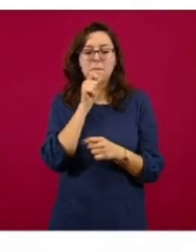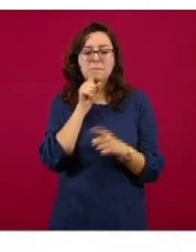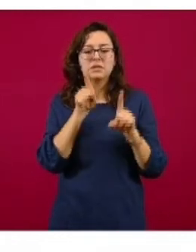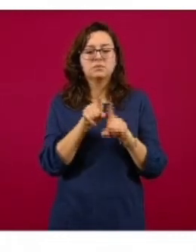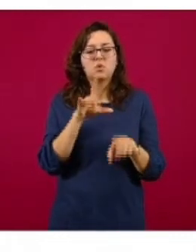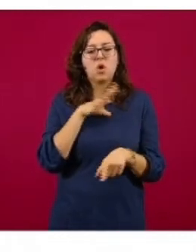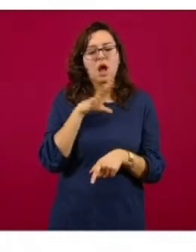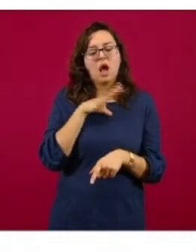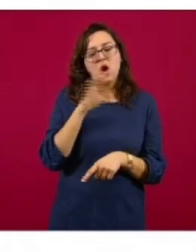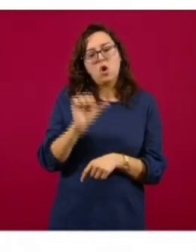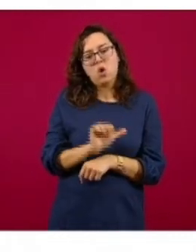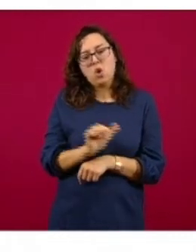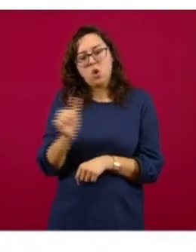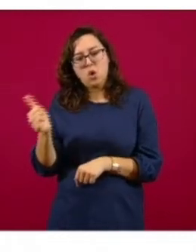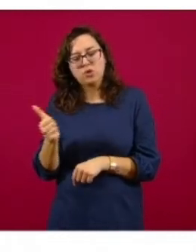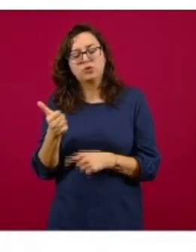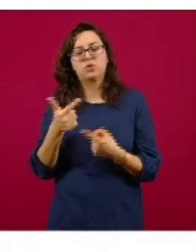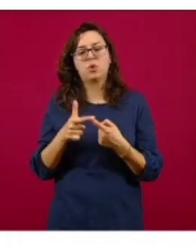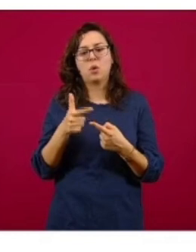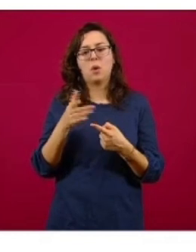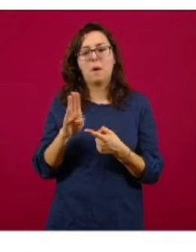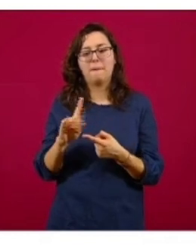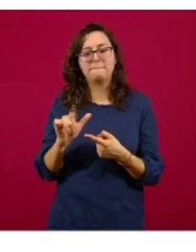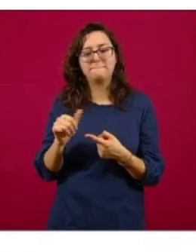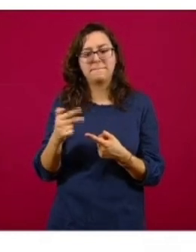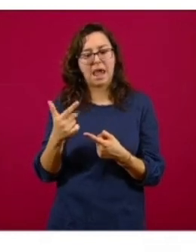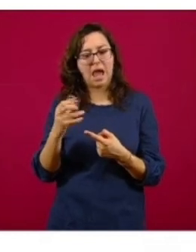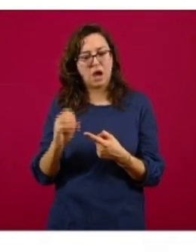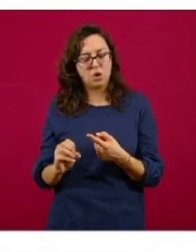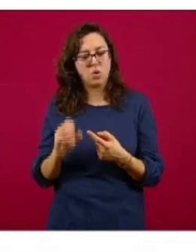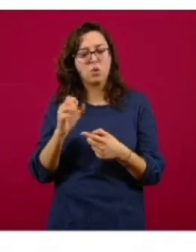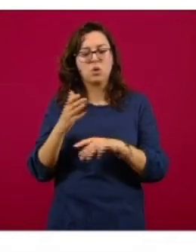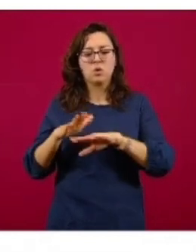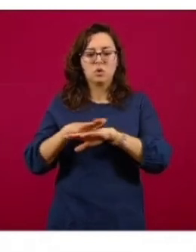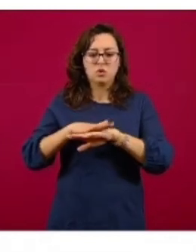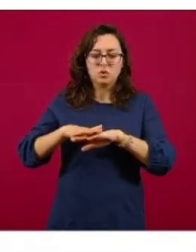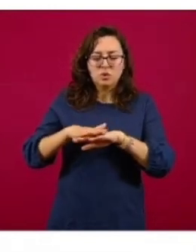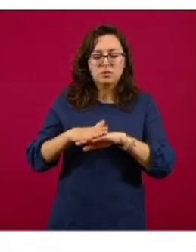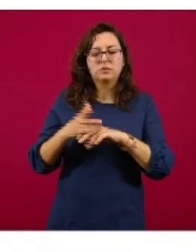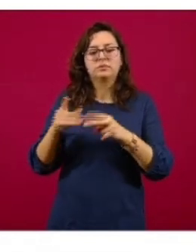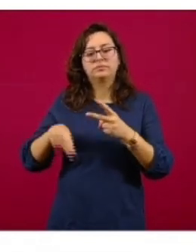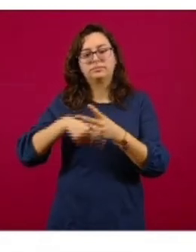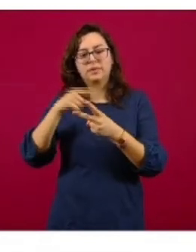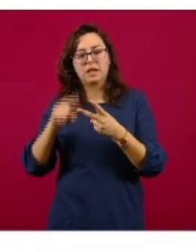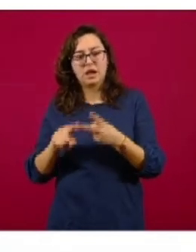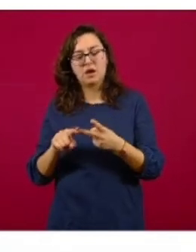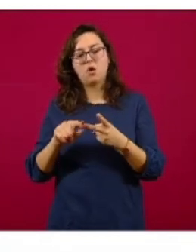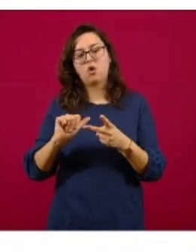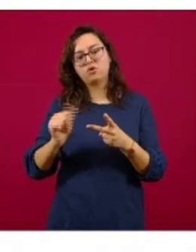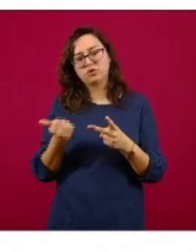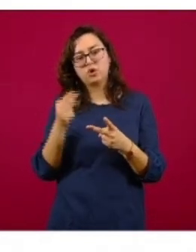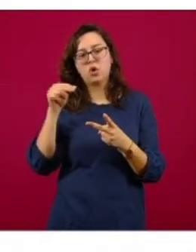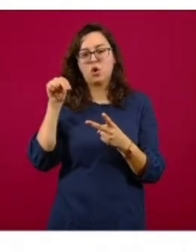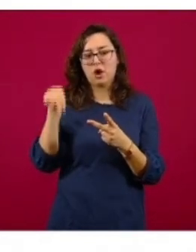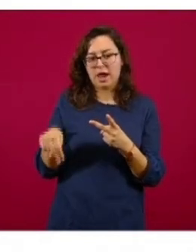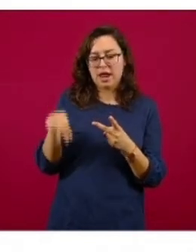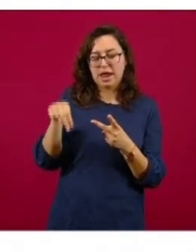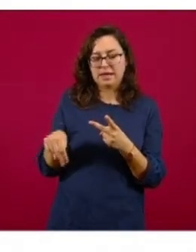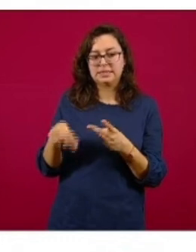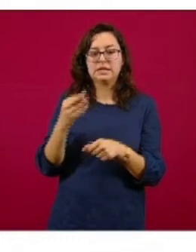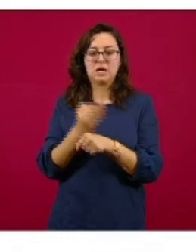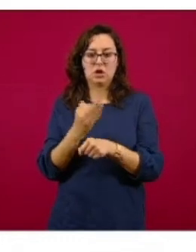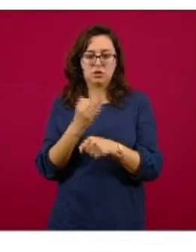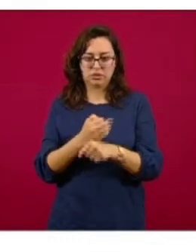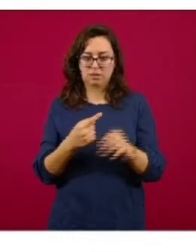coronavirus. Y algunas pruebas van dirigidas a la proteína N, que es la que hoy voy a